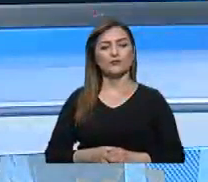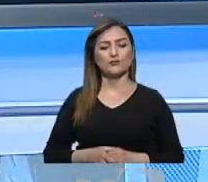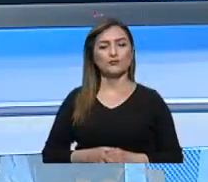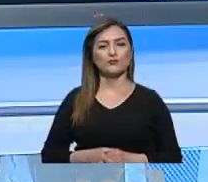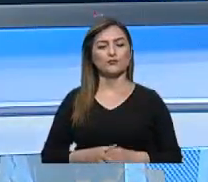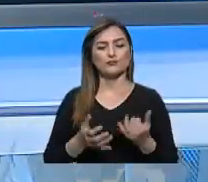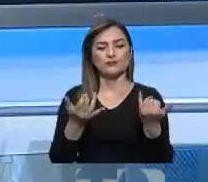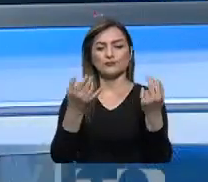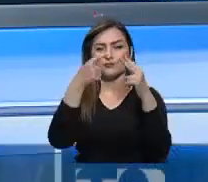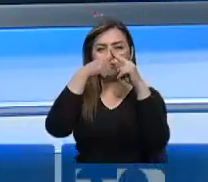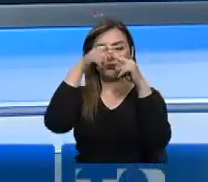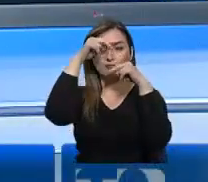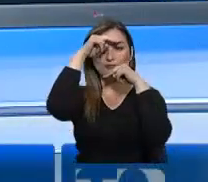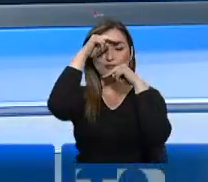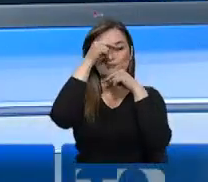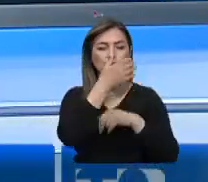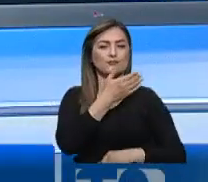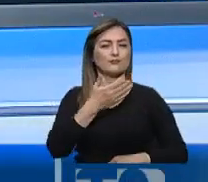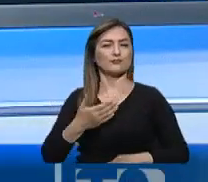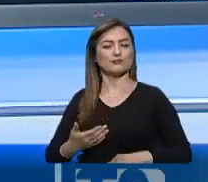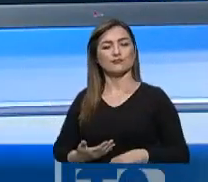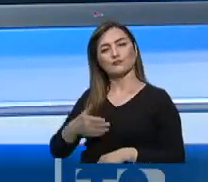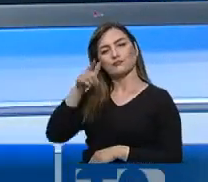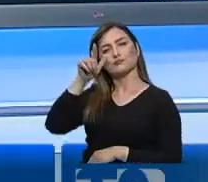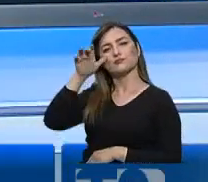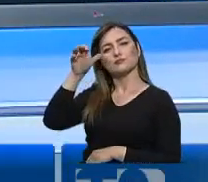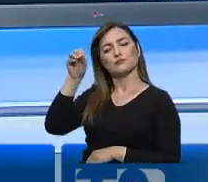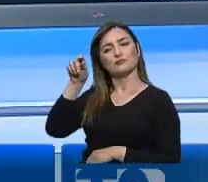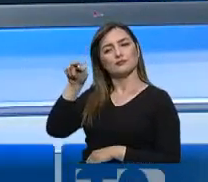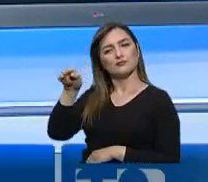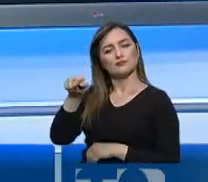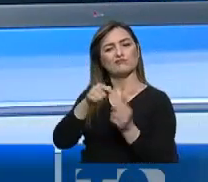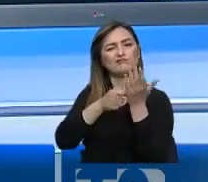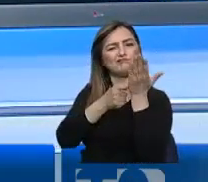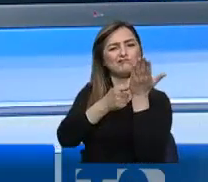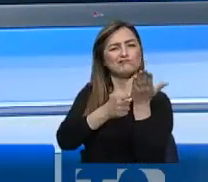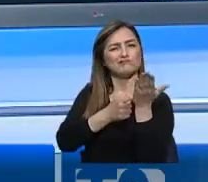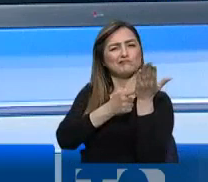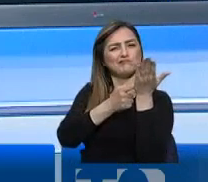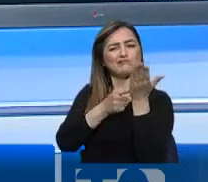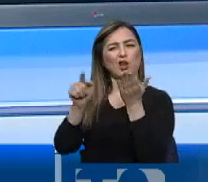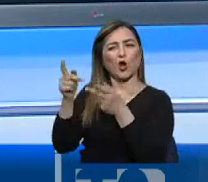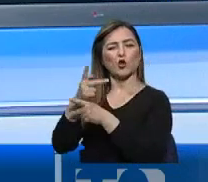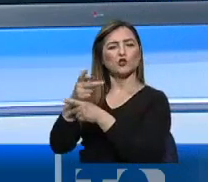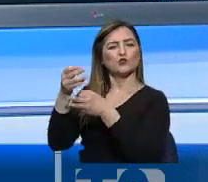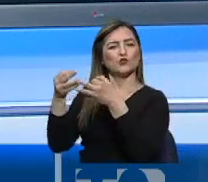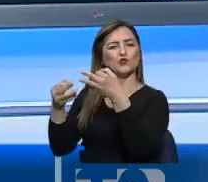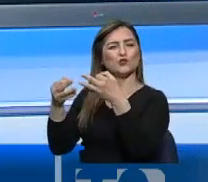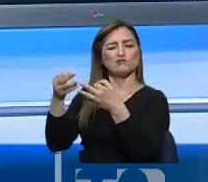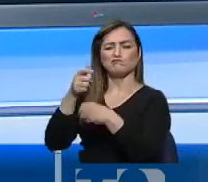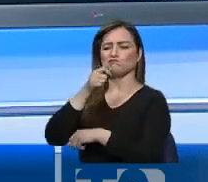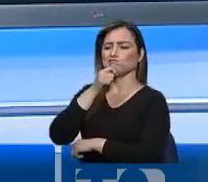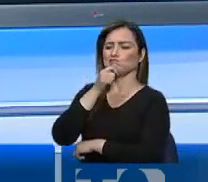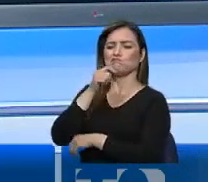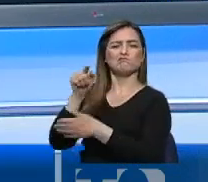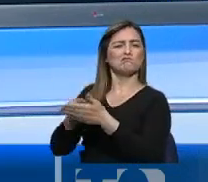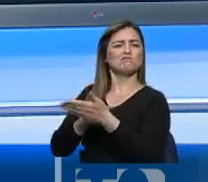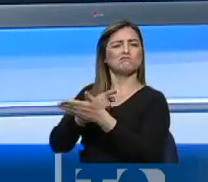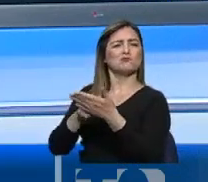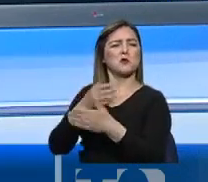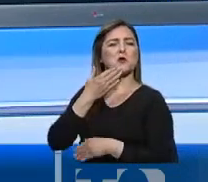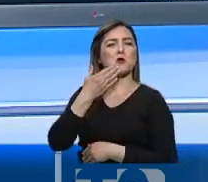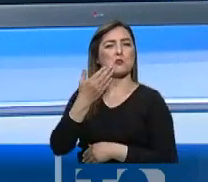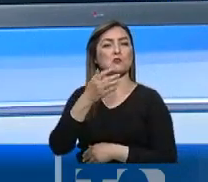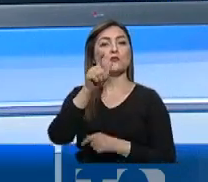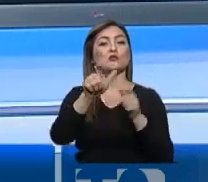Aquí empezamos. El presidente de la República analiza la posibilidad de plantear la eliminación del Consejo de la Judicatura mediante consulta